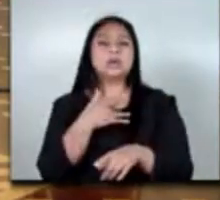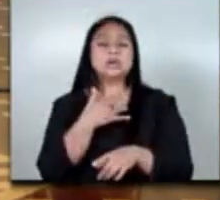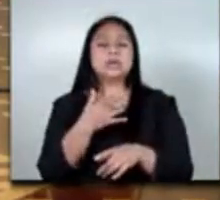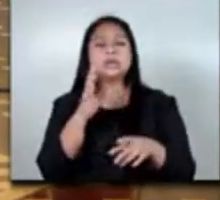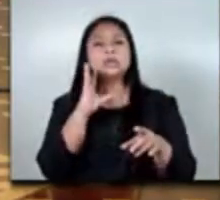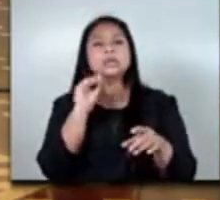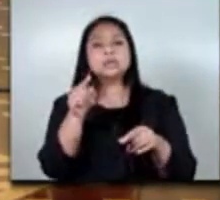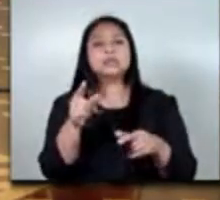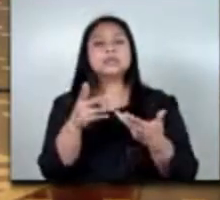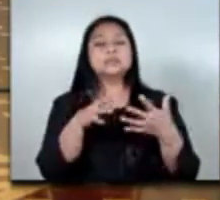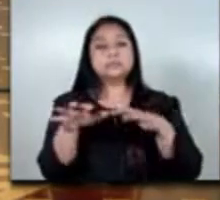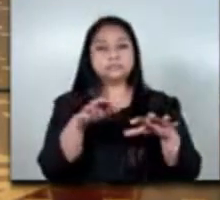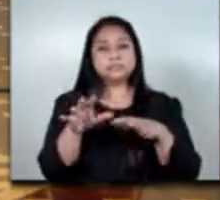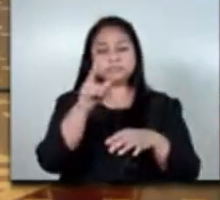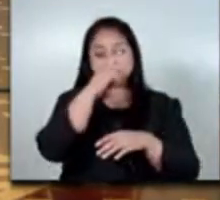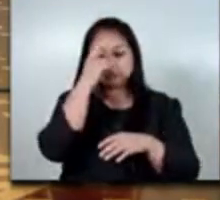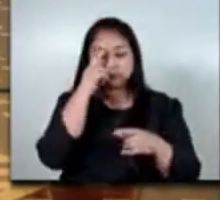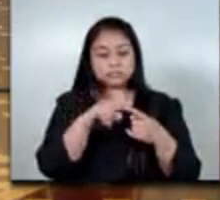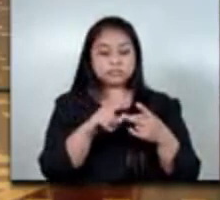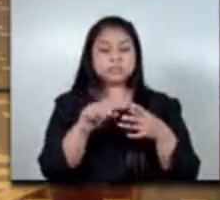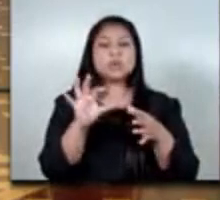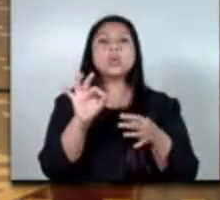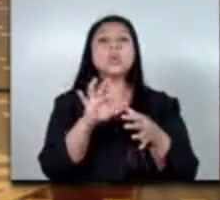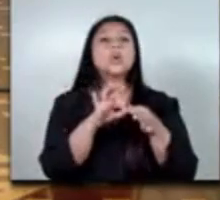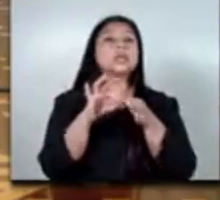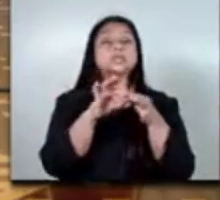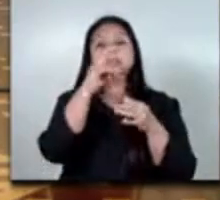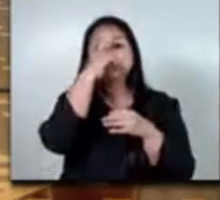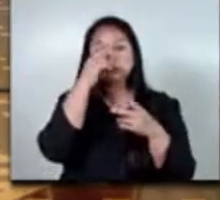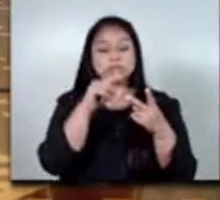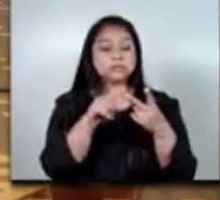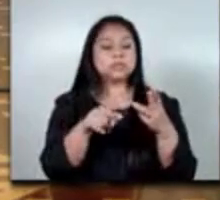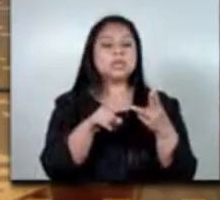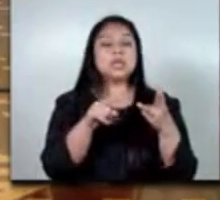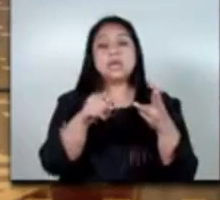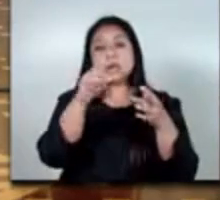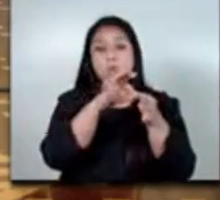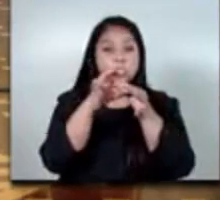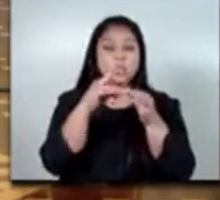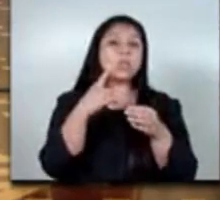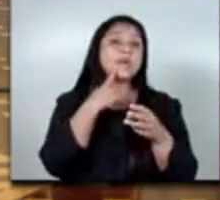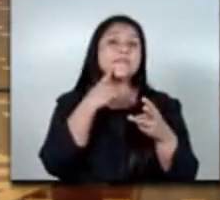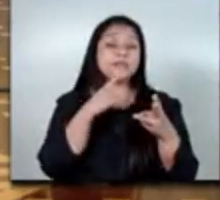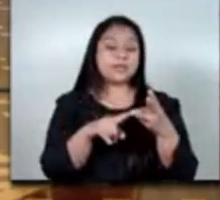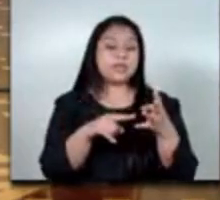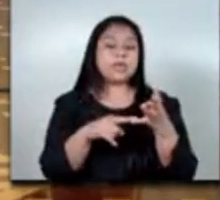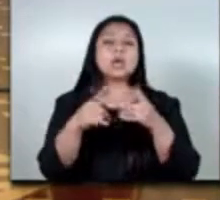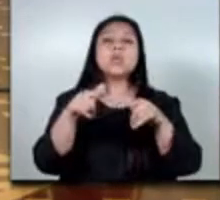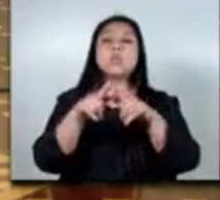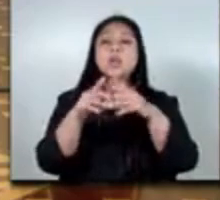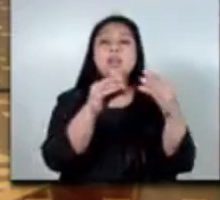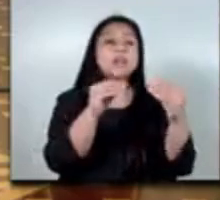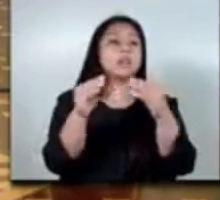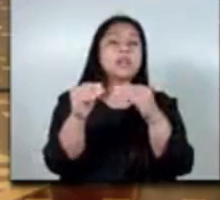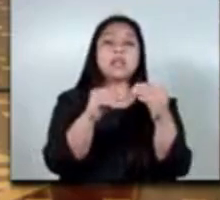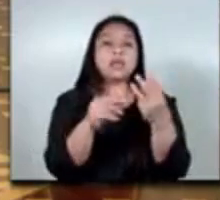los actores del mundo del trabajo a las organizaciones de trabajadores a las organizaciones de empleadores a los espacios de diálogo tripartito